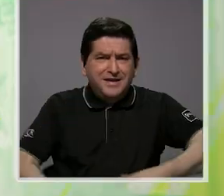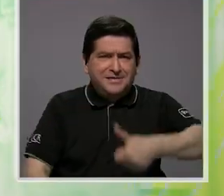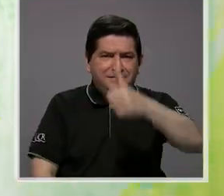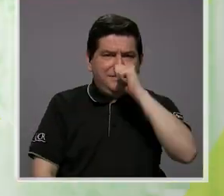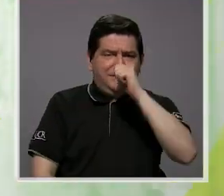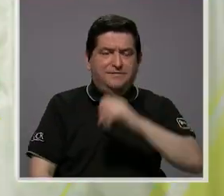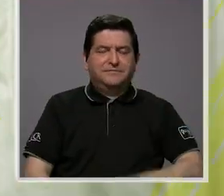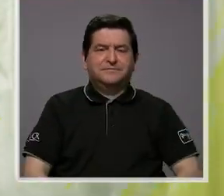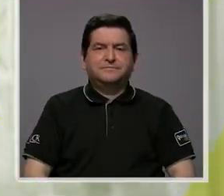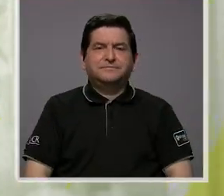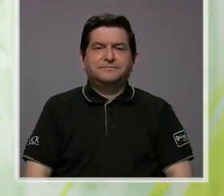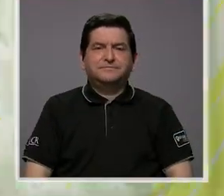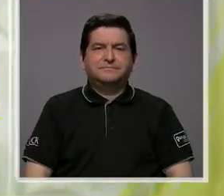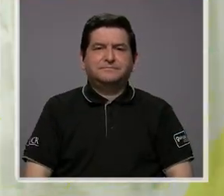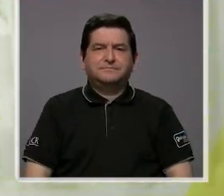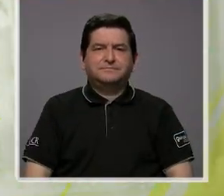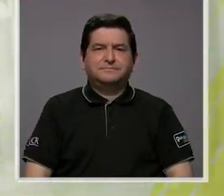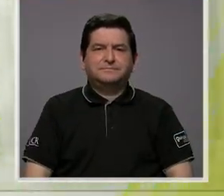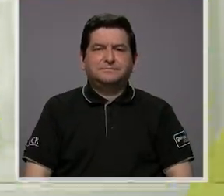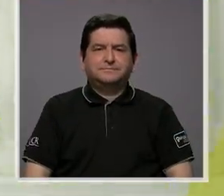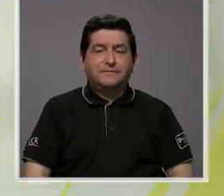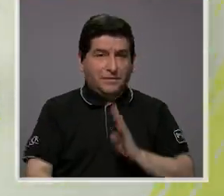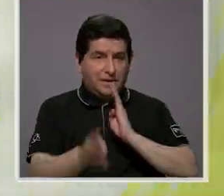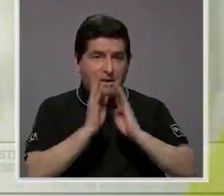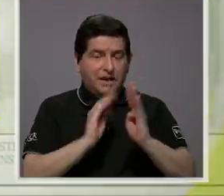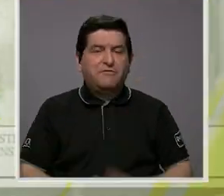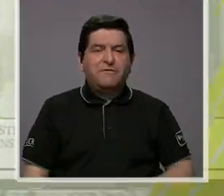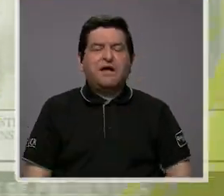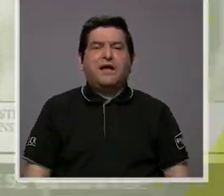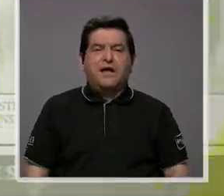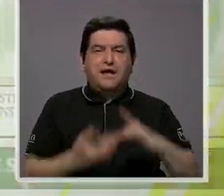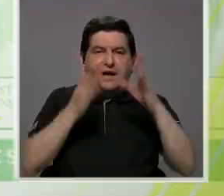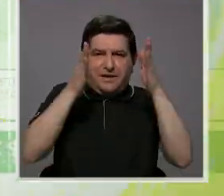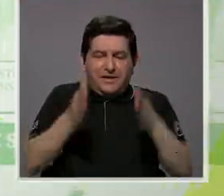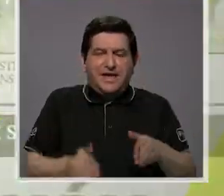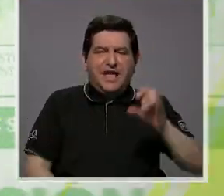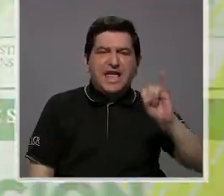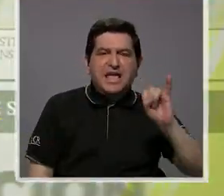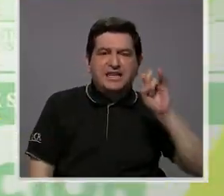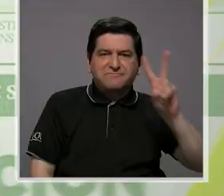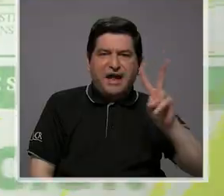una crisis de agua. Conversaremos con la geóloga Ingrid Parcas.